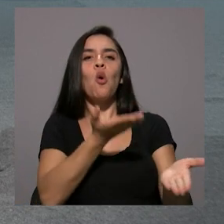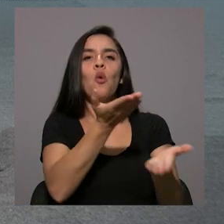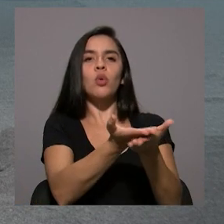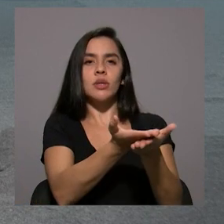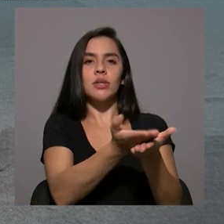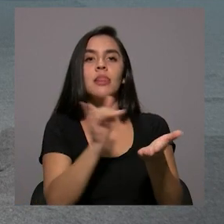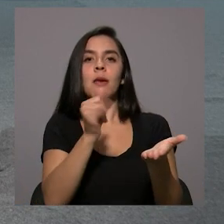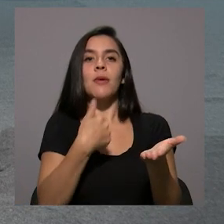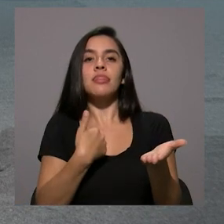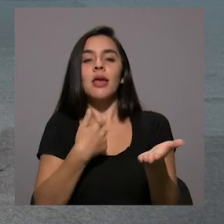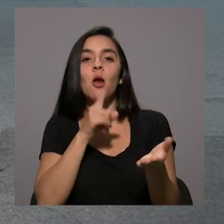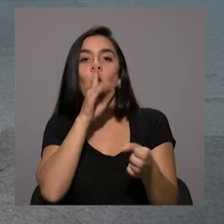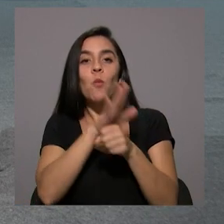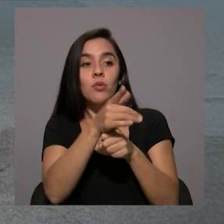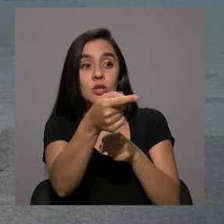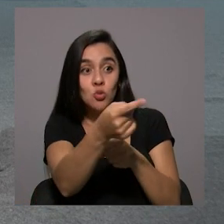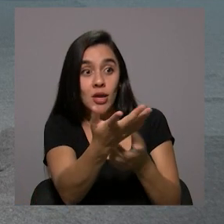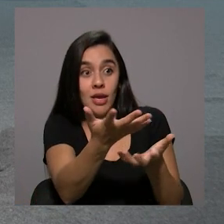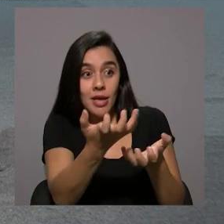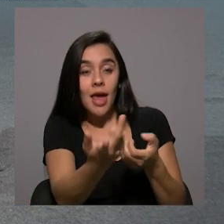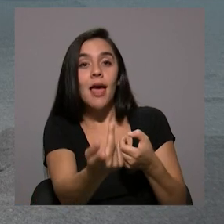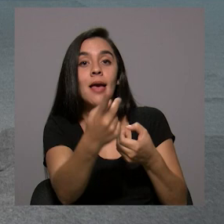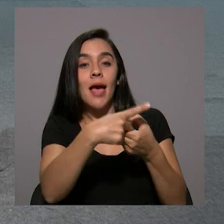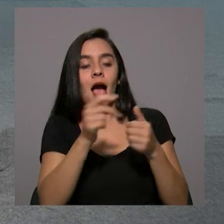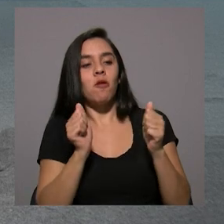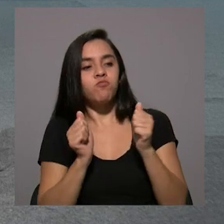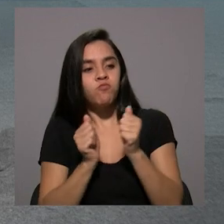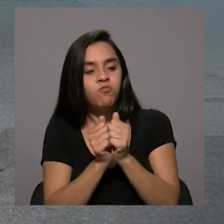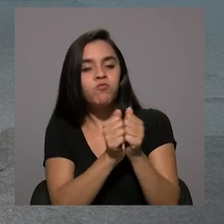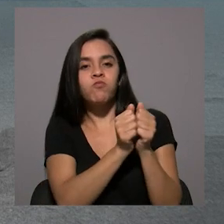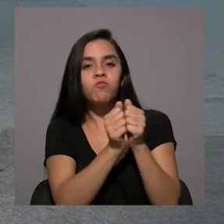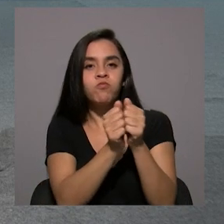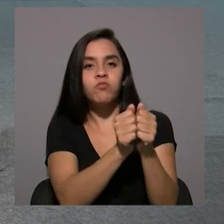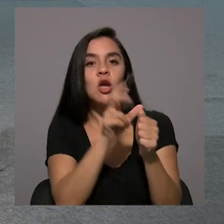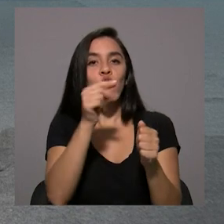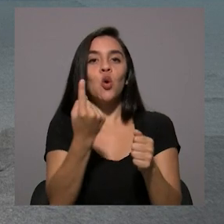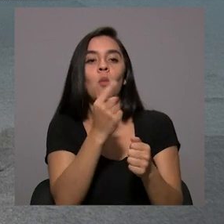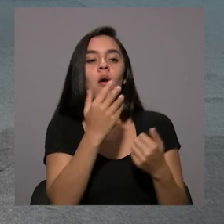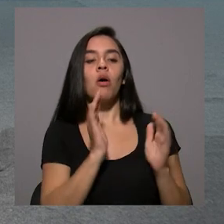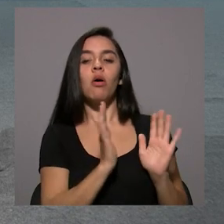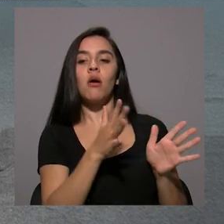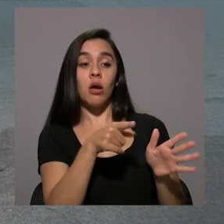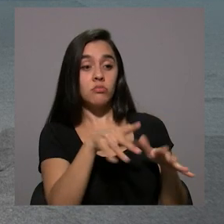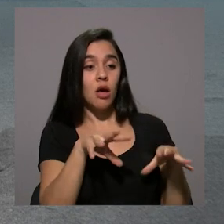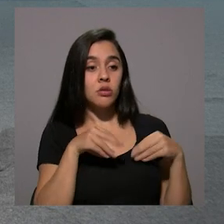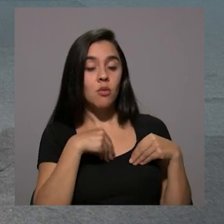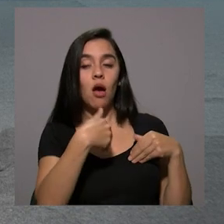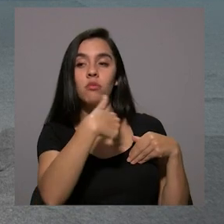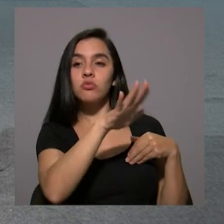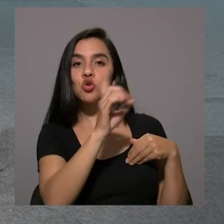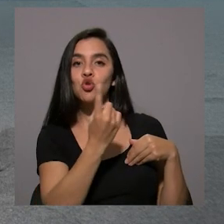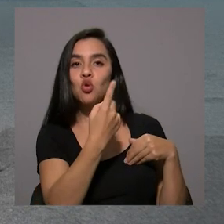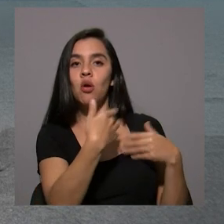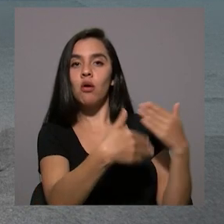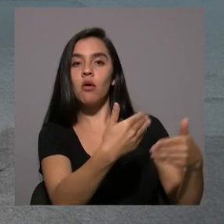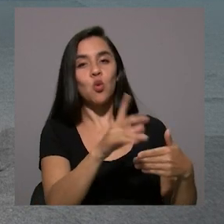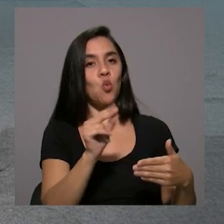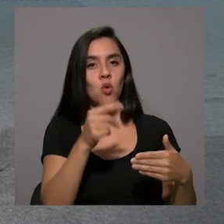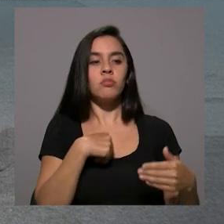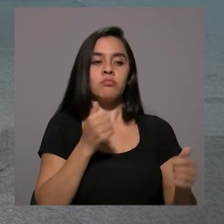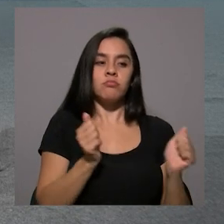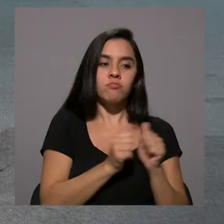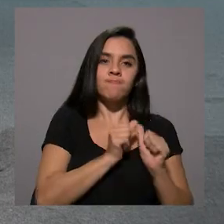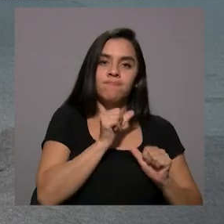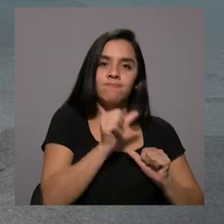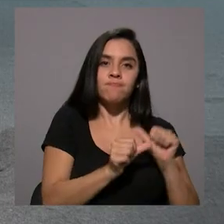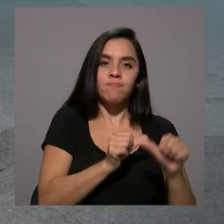tener el compromiso de acompañarlas y de no dejarlas solas en esa lucha, ¿verdad? Porque la lucha política tiene algunos elementos que alejan